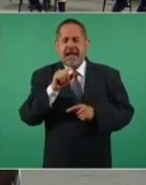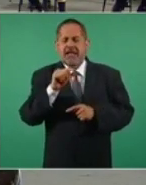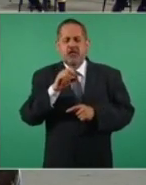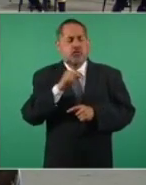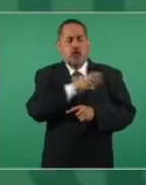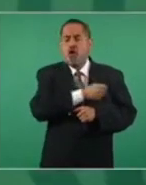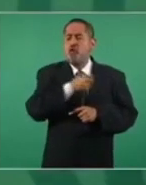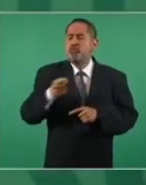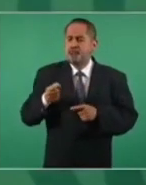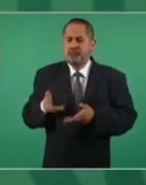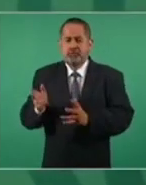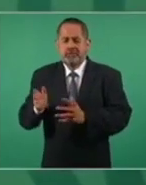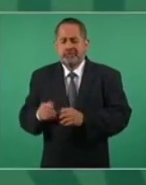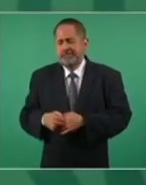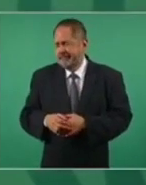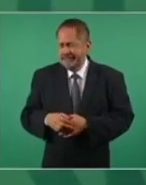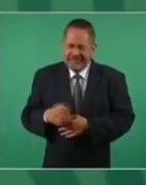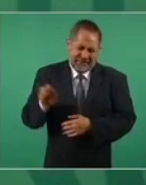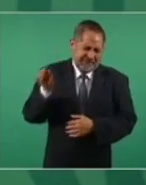después se suicidó